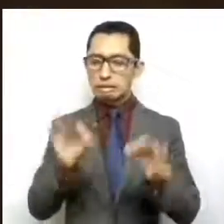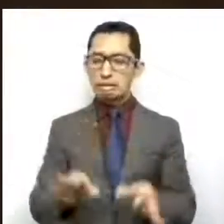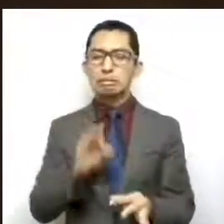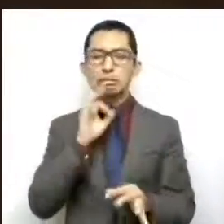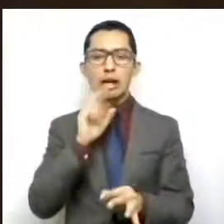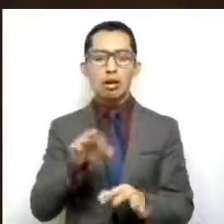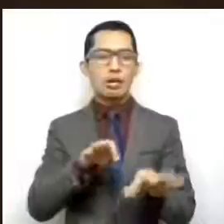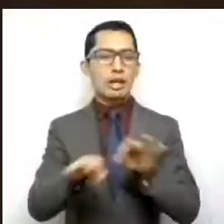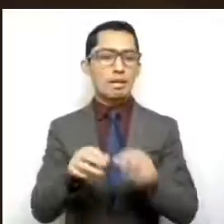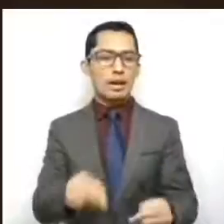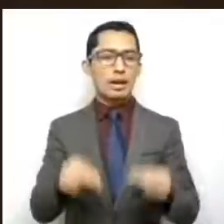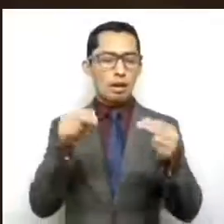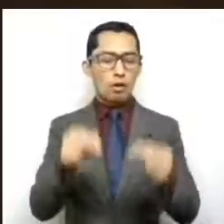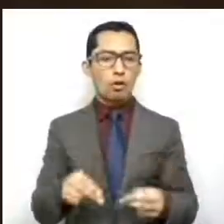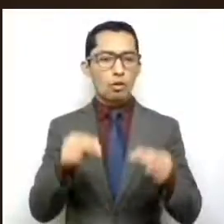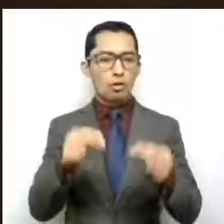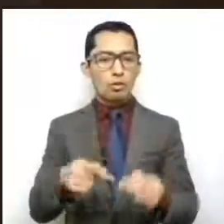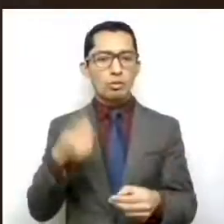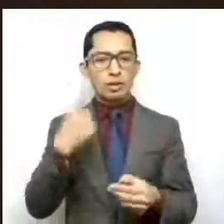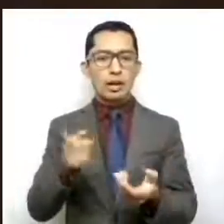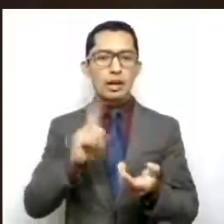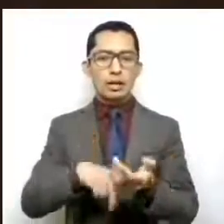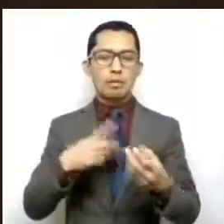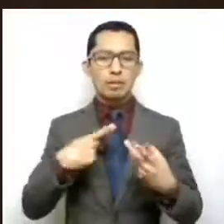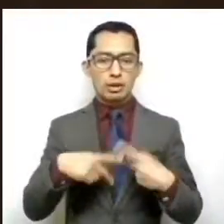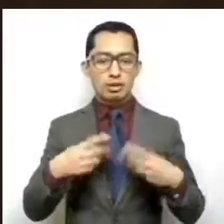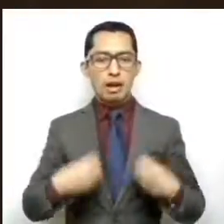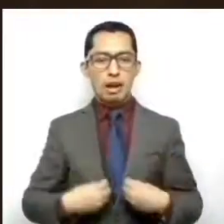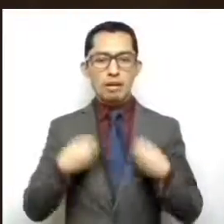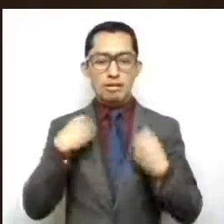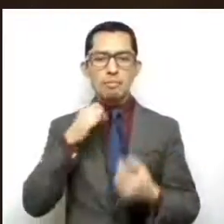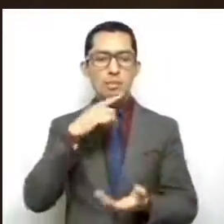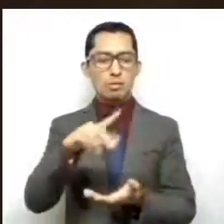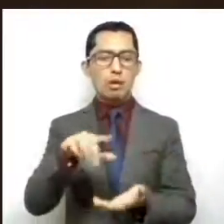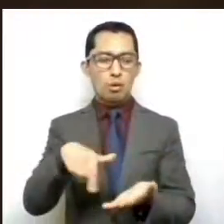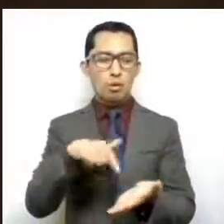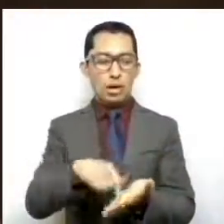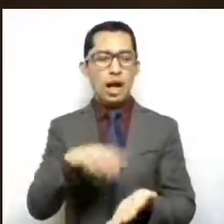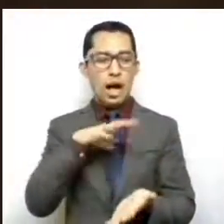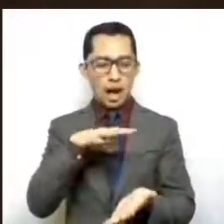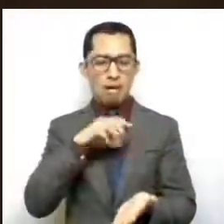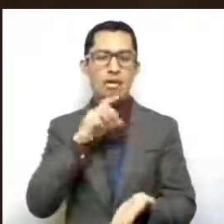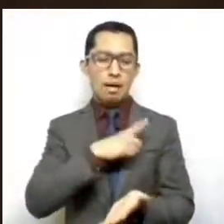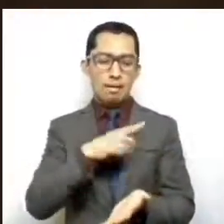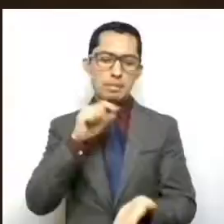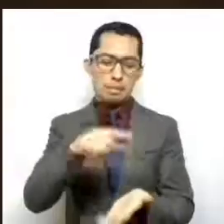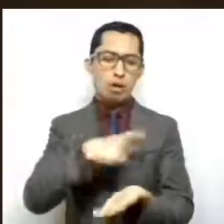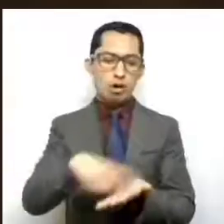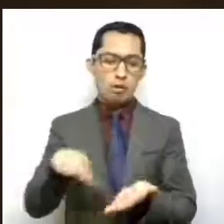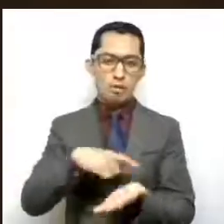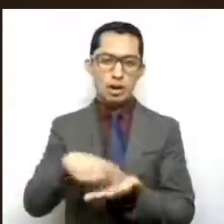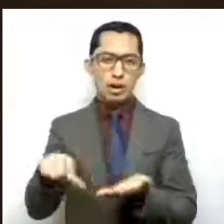además de fomentar entre sus habitantes el consumo del producto local. Dado en el